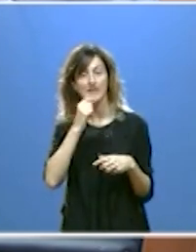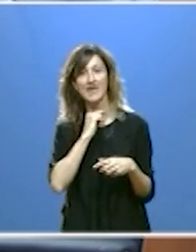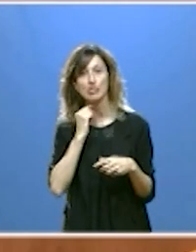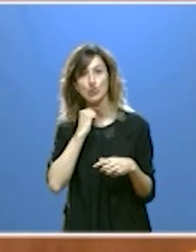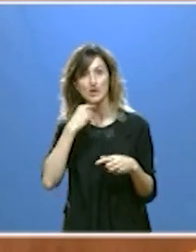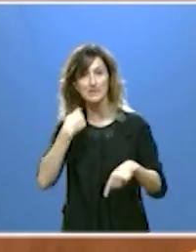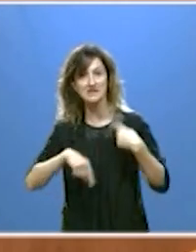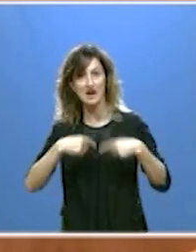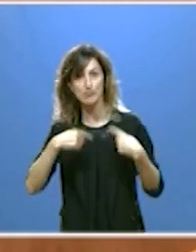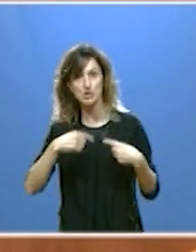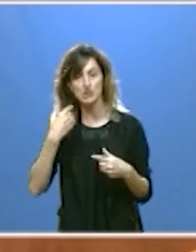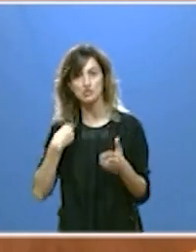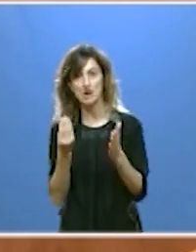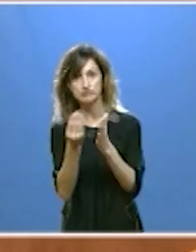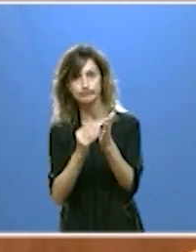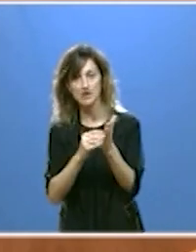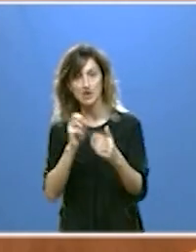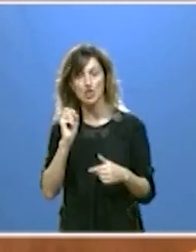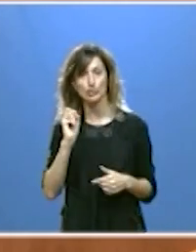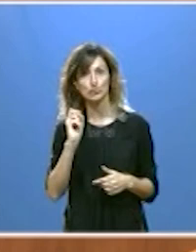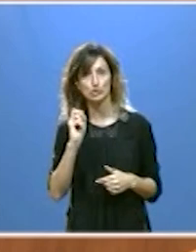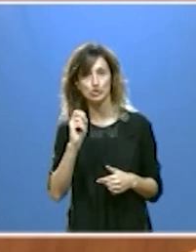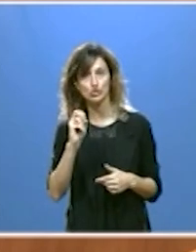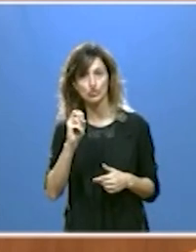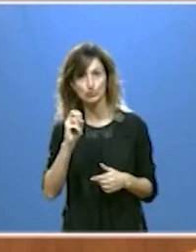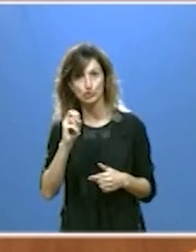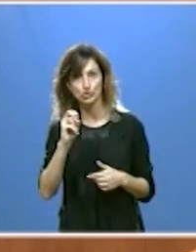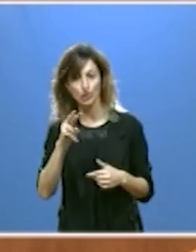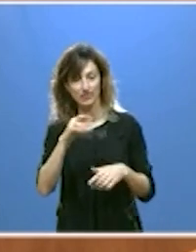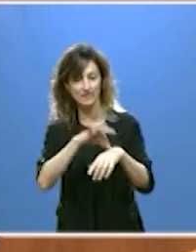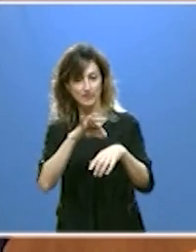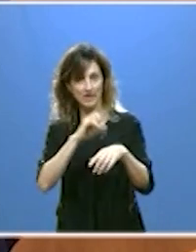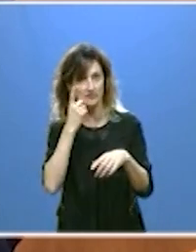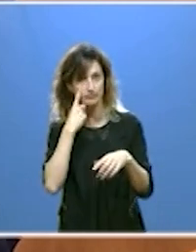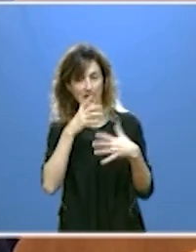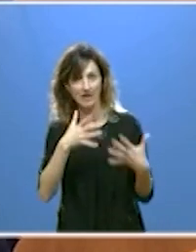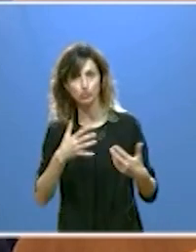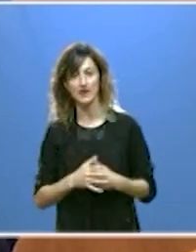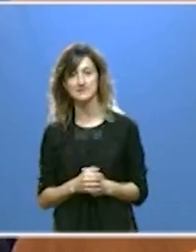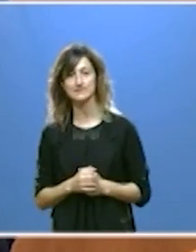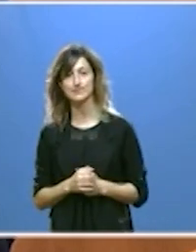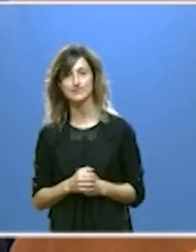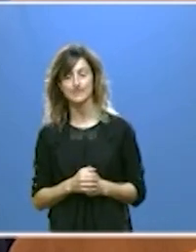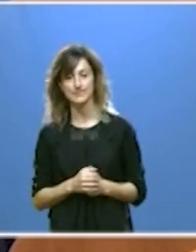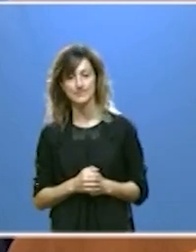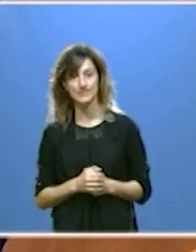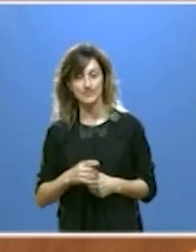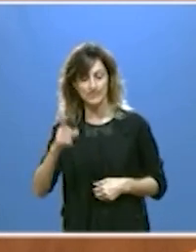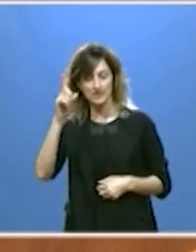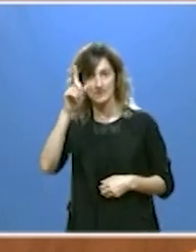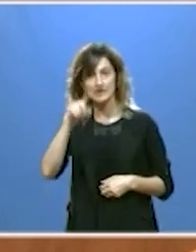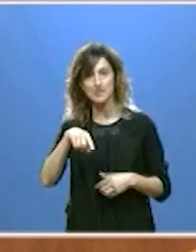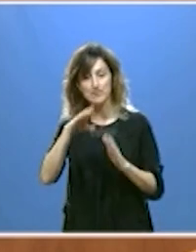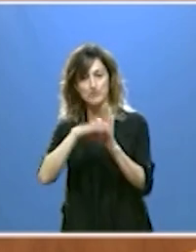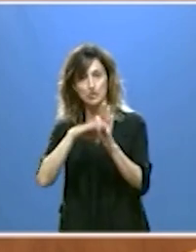endocrinometabólicas que suman ya 12 que son las actuales ampliaremos la programación